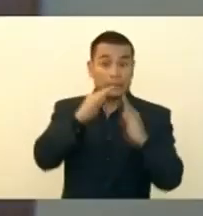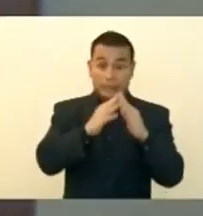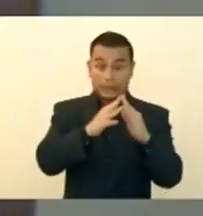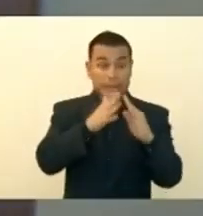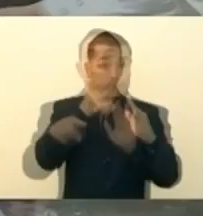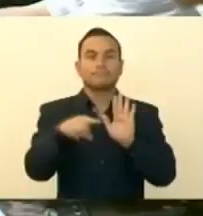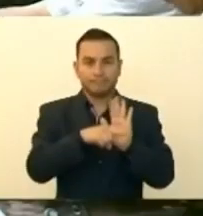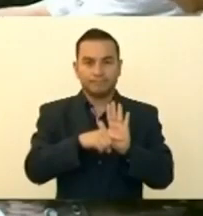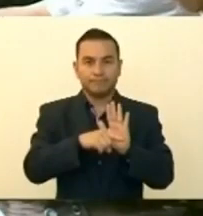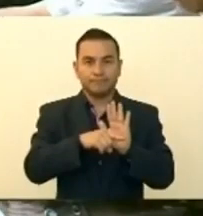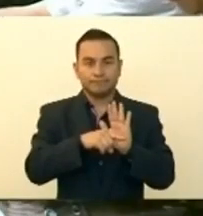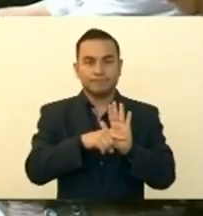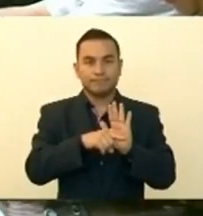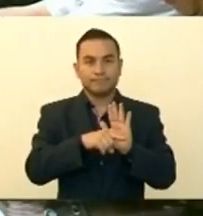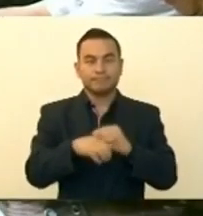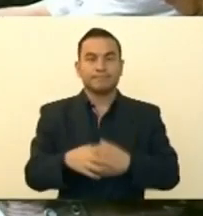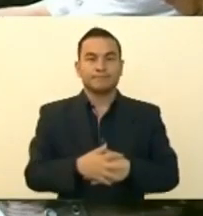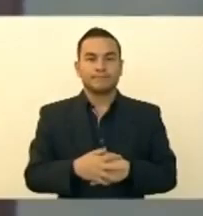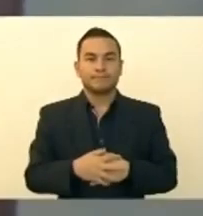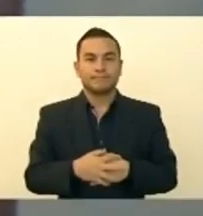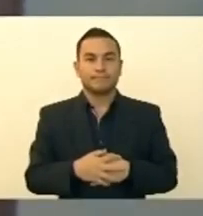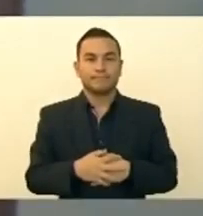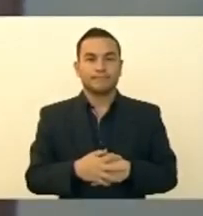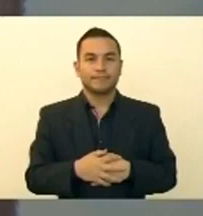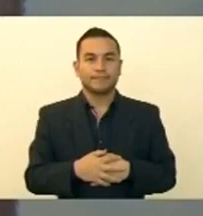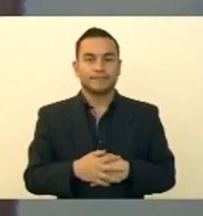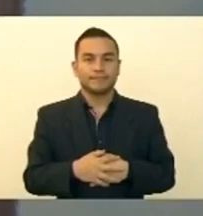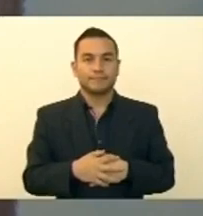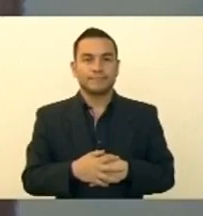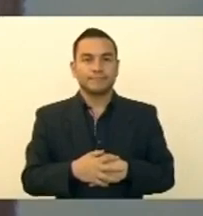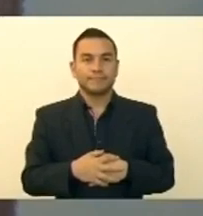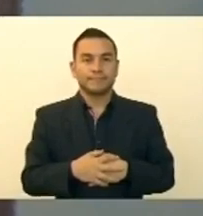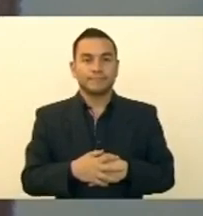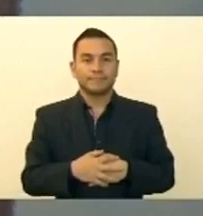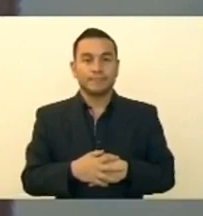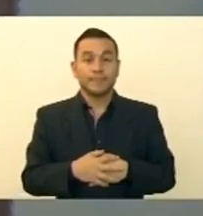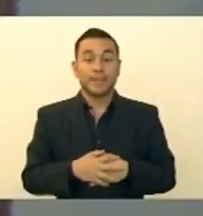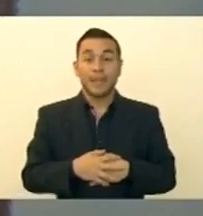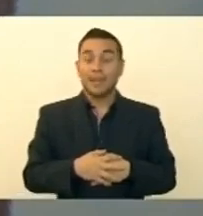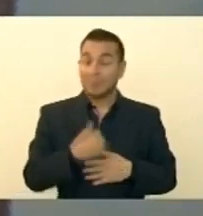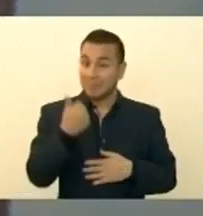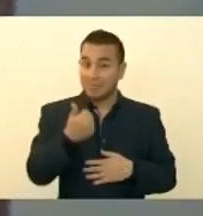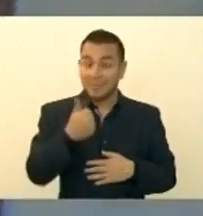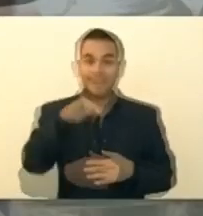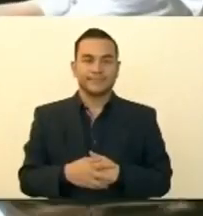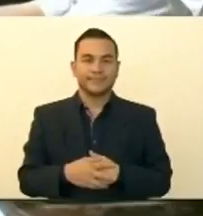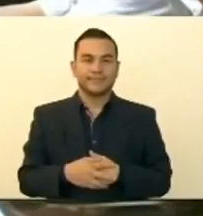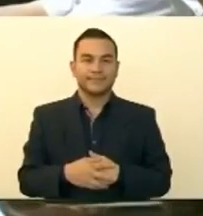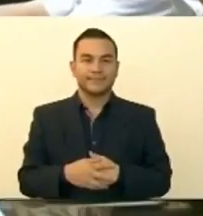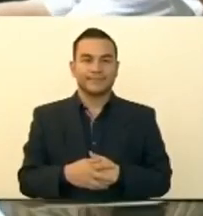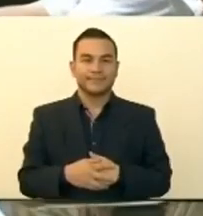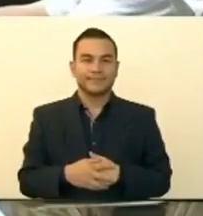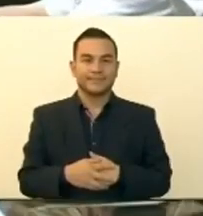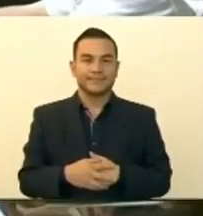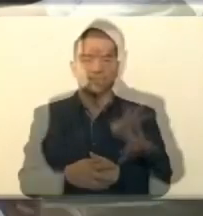los próximos 30 días. Además, el mandatario aclaró que todo aquel que no cumple dicha medida será llevado a un centro de contención donde